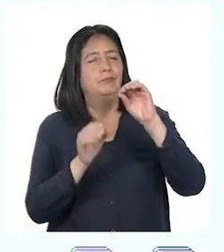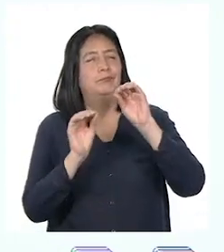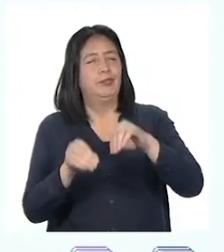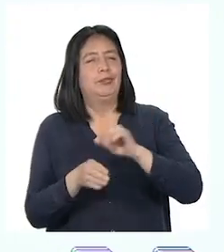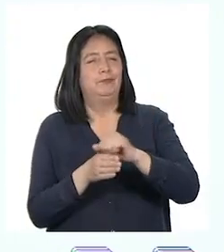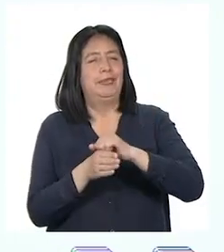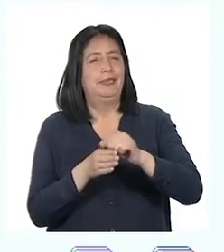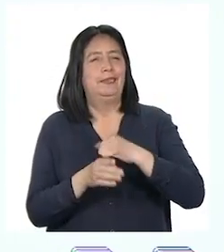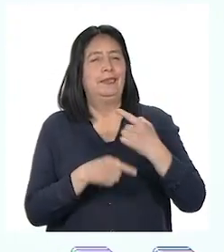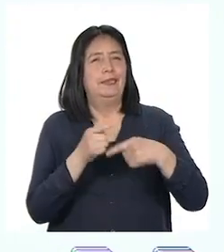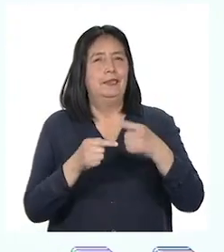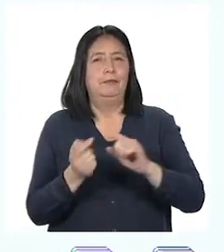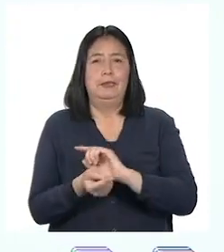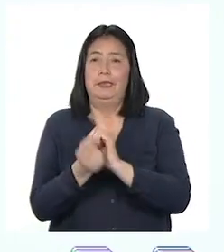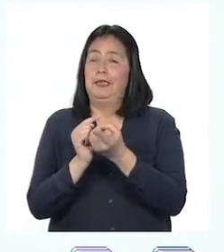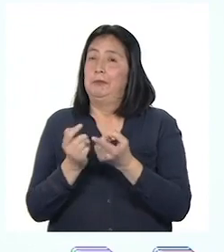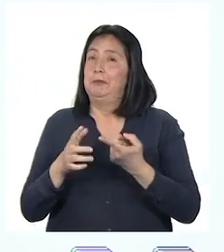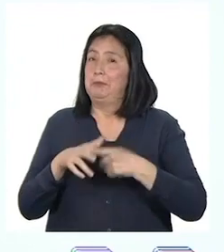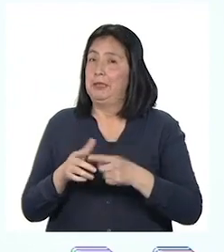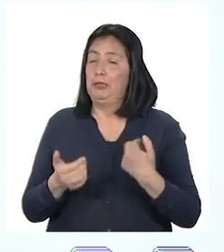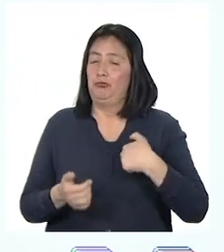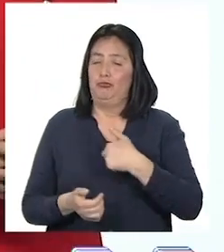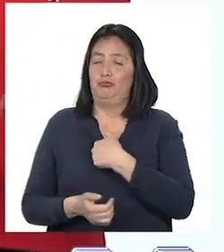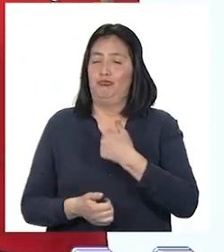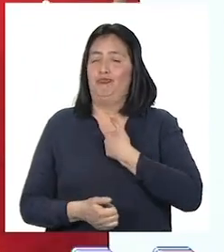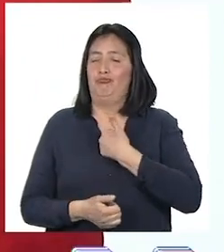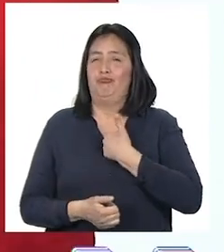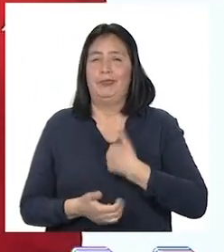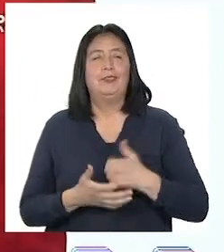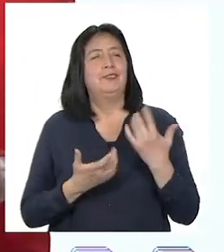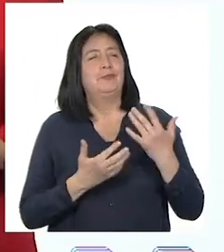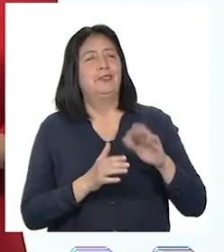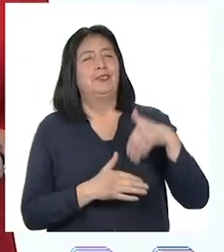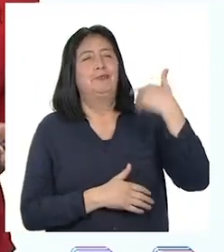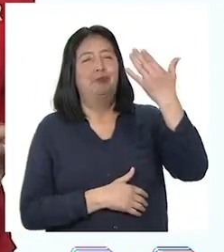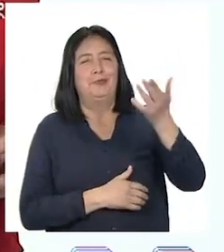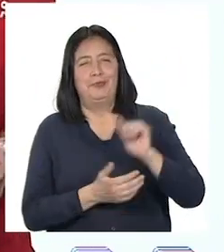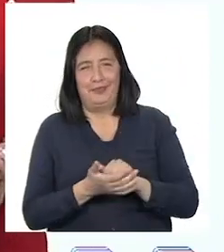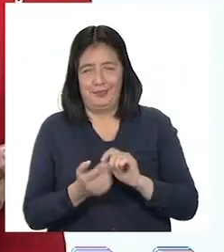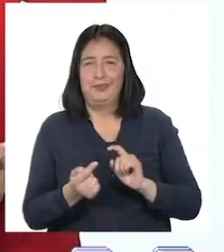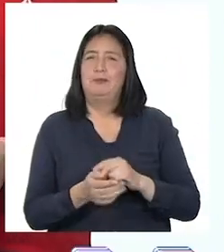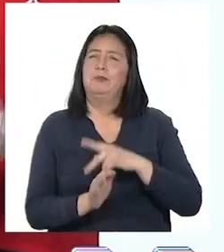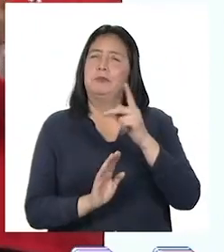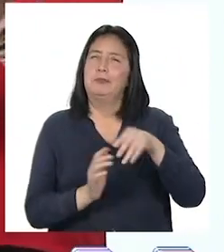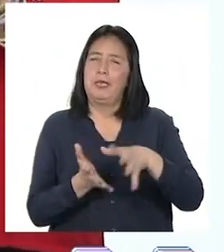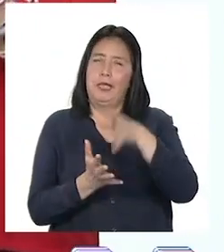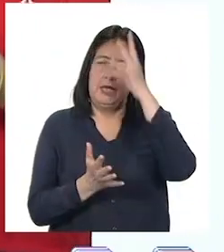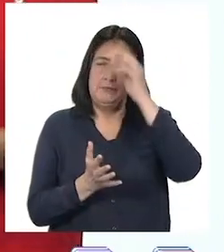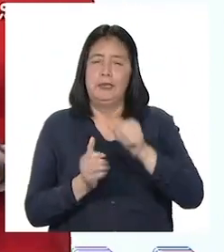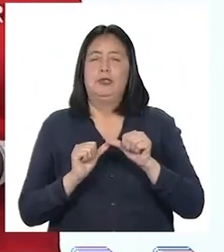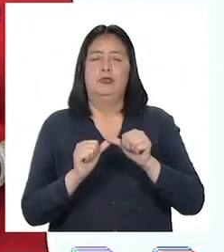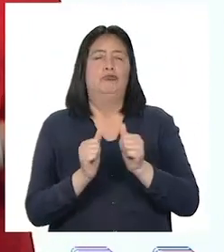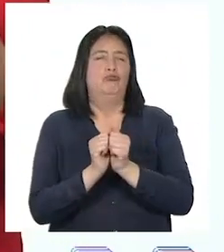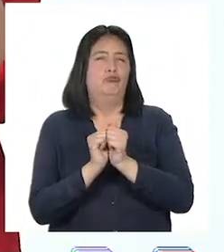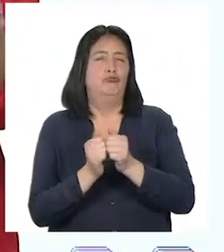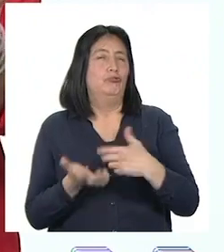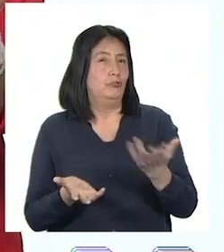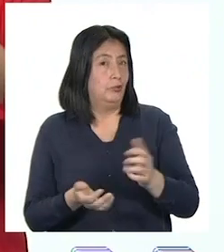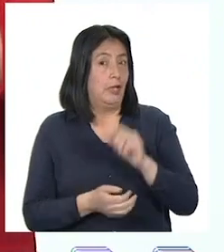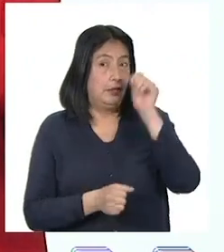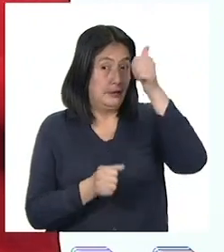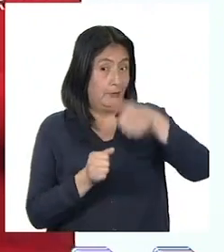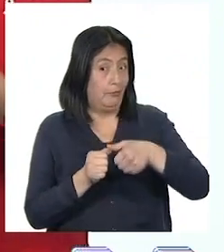cada día, porque el cambio empieza con nosotros mismos. Los esperamos en el siguiente programa para seguir aprendiendo juntas y juntos.